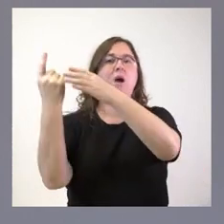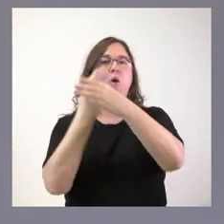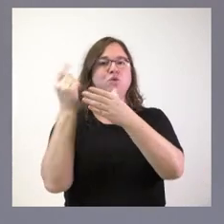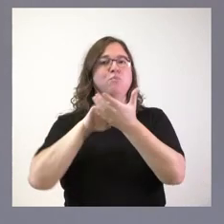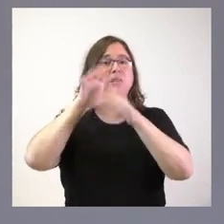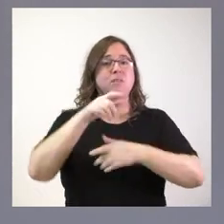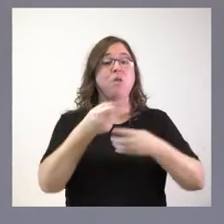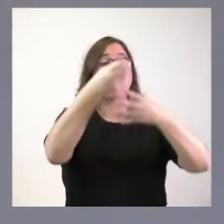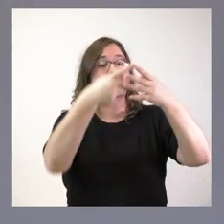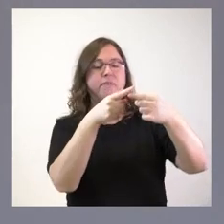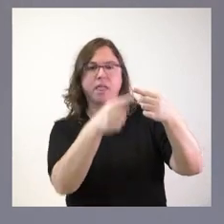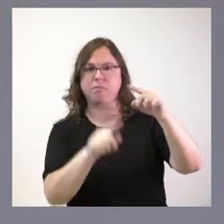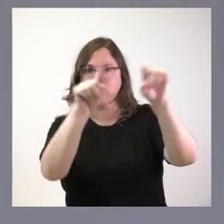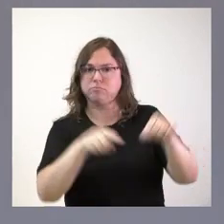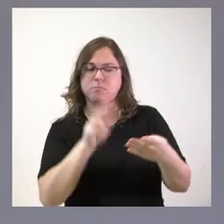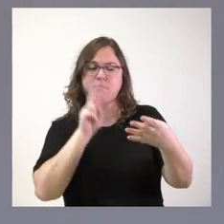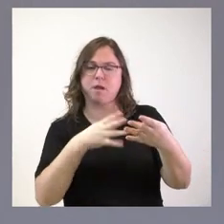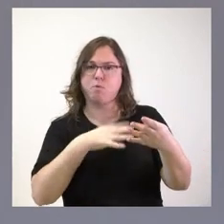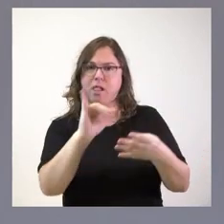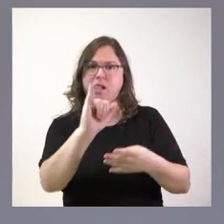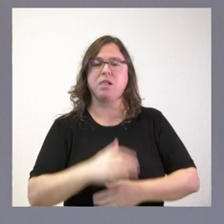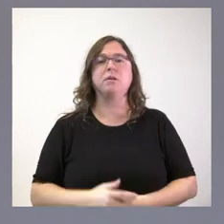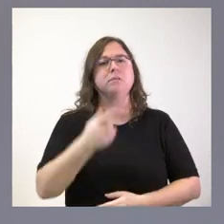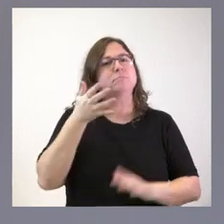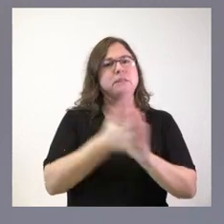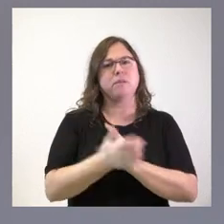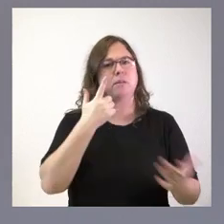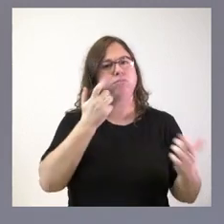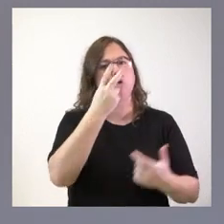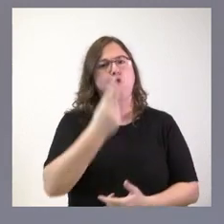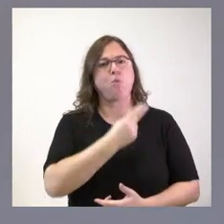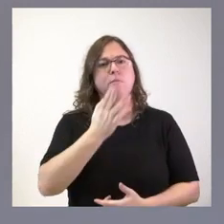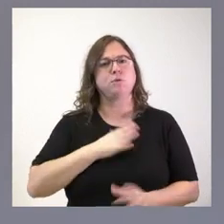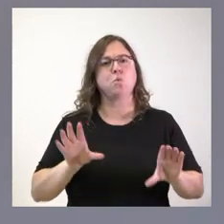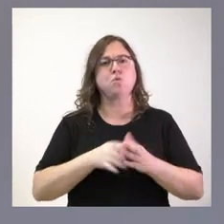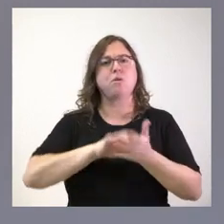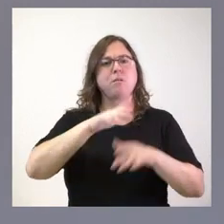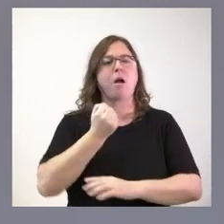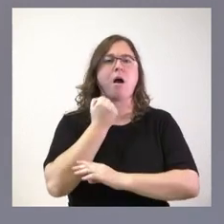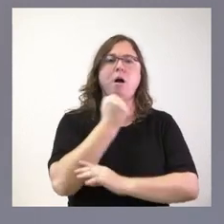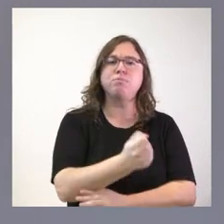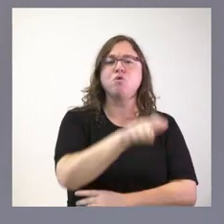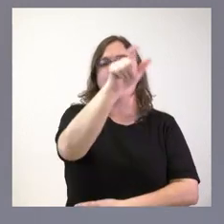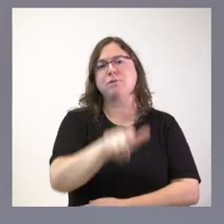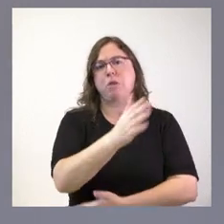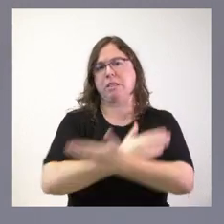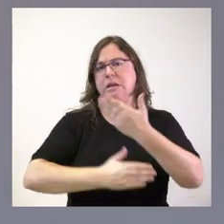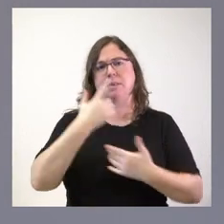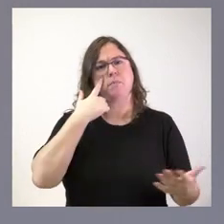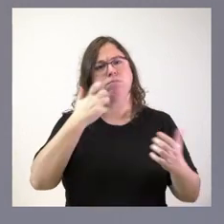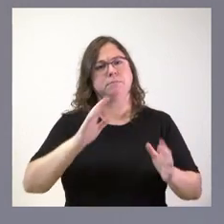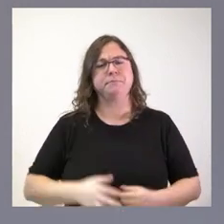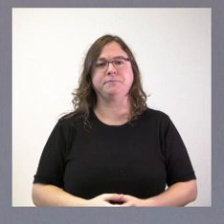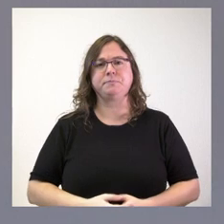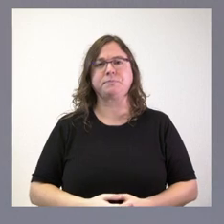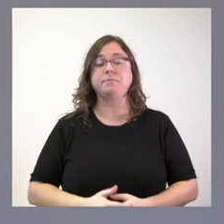que tienen ustedes a su disposición, lo que refleja el claro compromiso de la Junta de Castilla y León, con el apoyo a las personas con discapacidad. En el